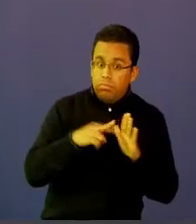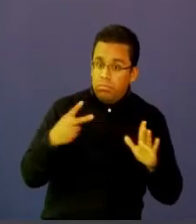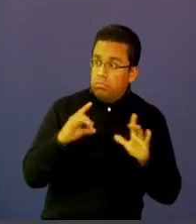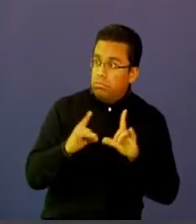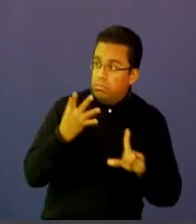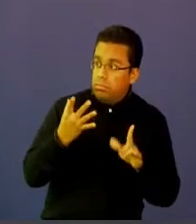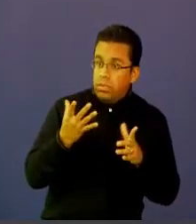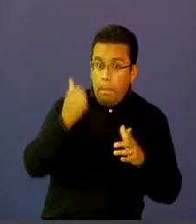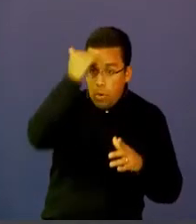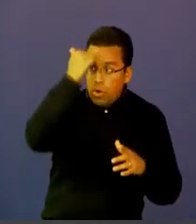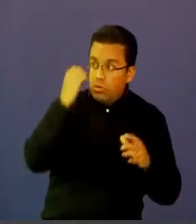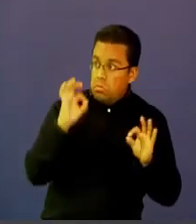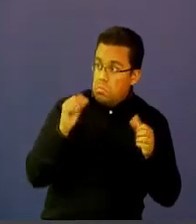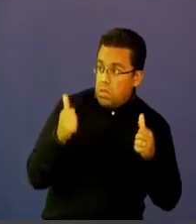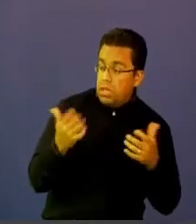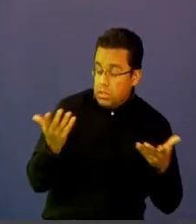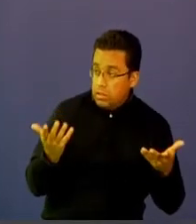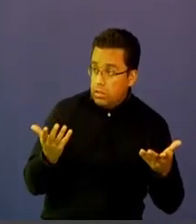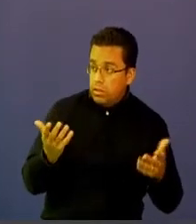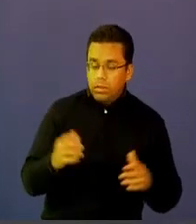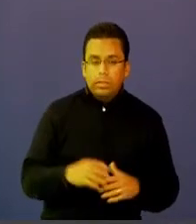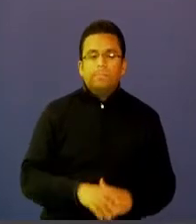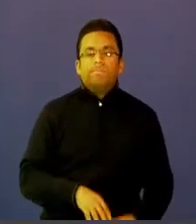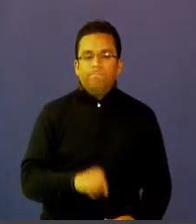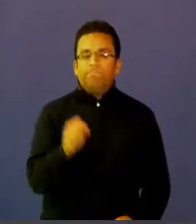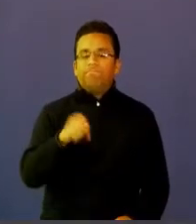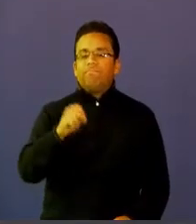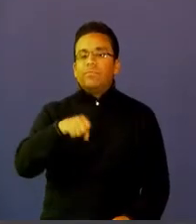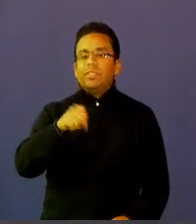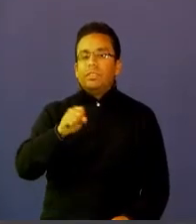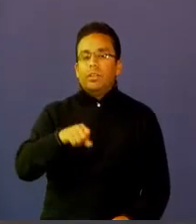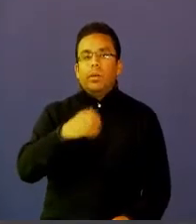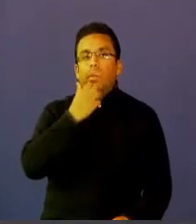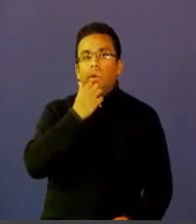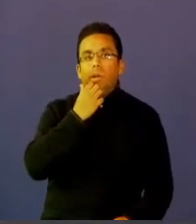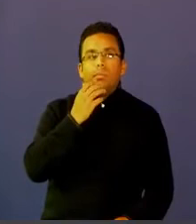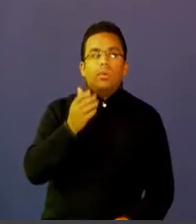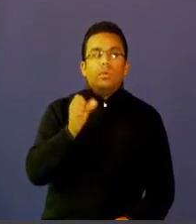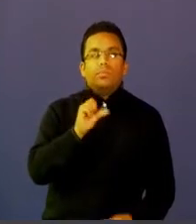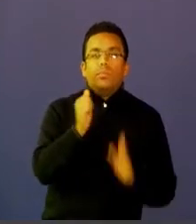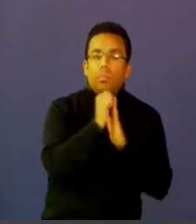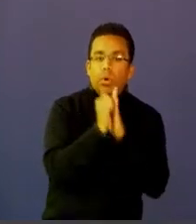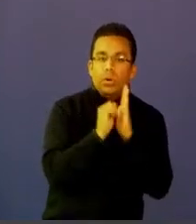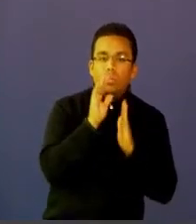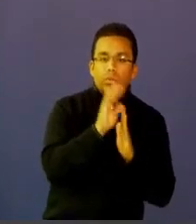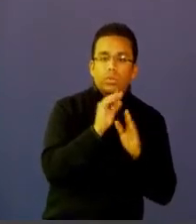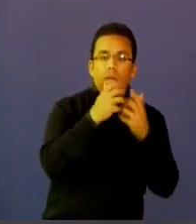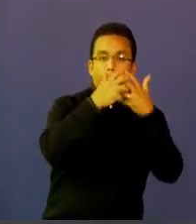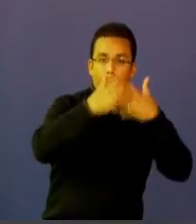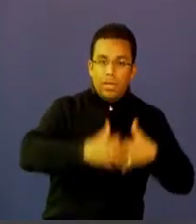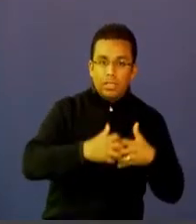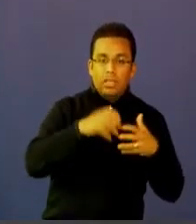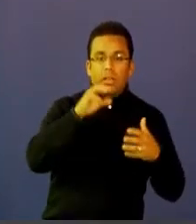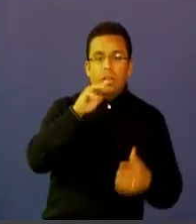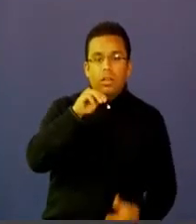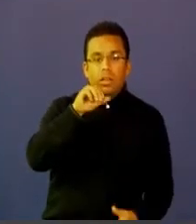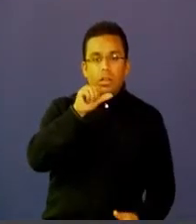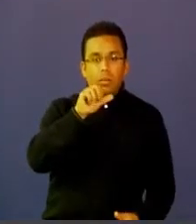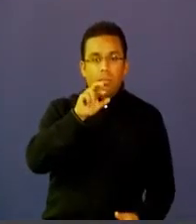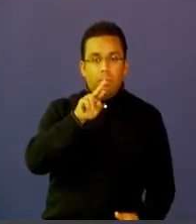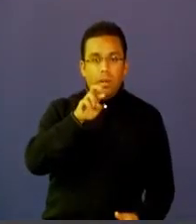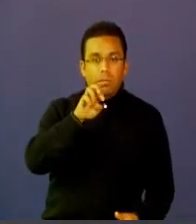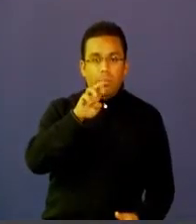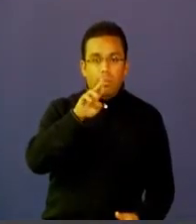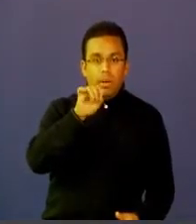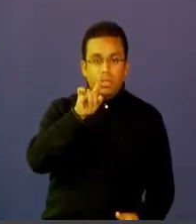y es lógico los procesos las investigaciones por ejemplo Mark Presky ha encontrado en sus investigaciones de nativo